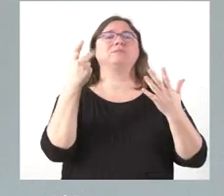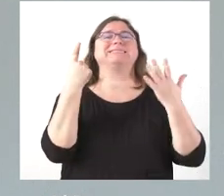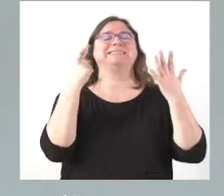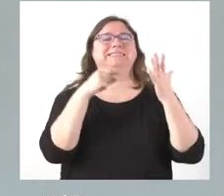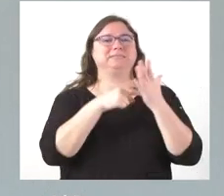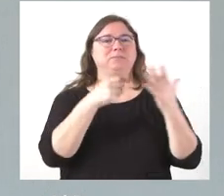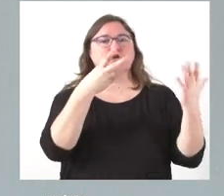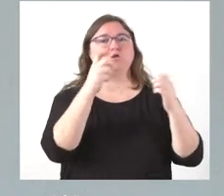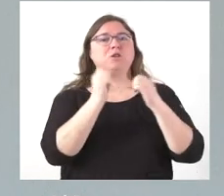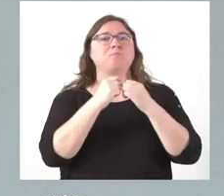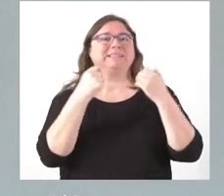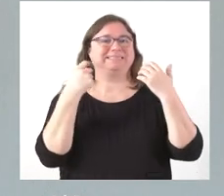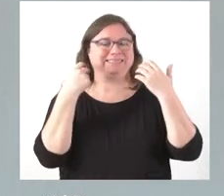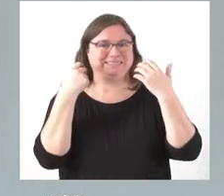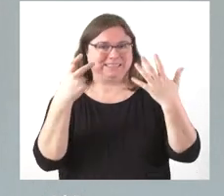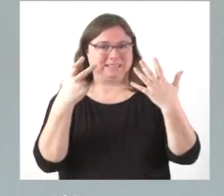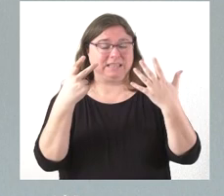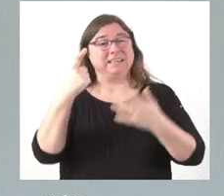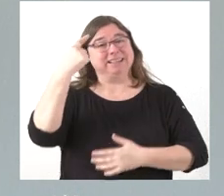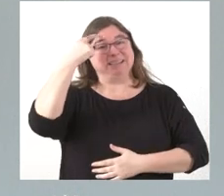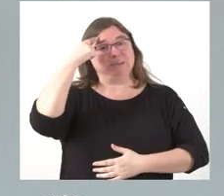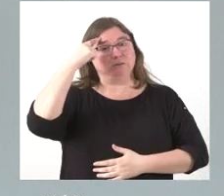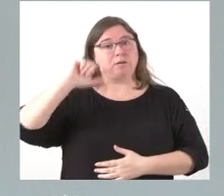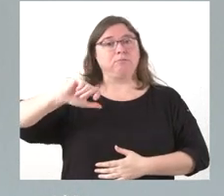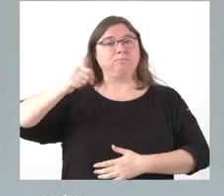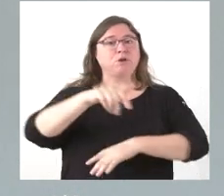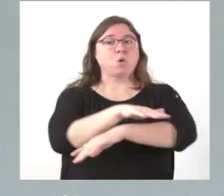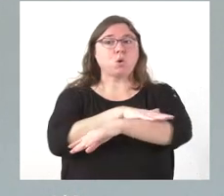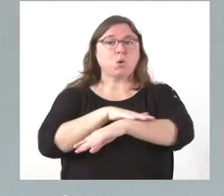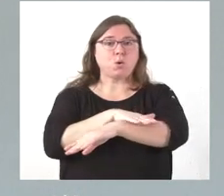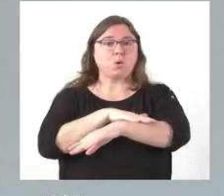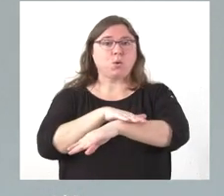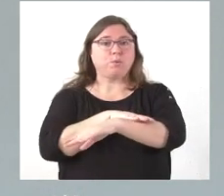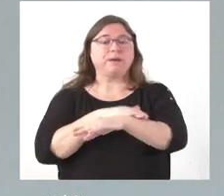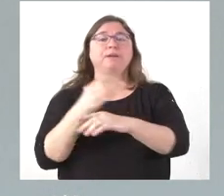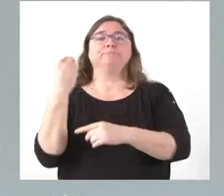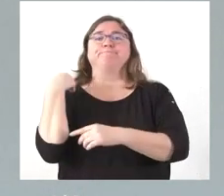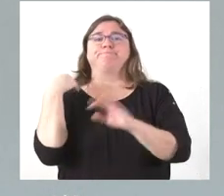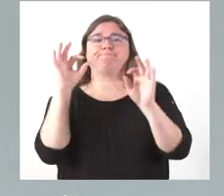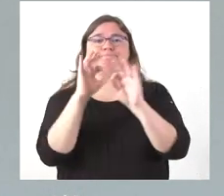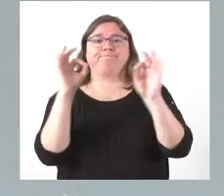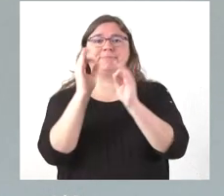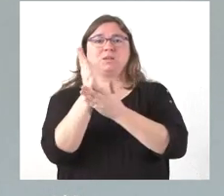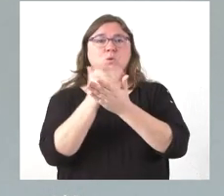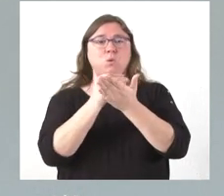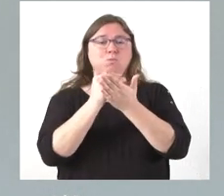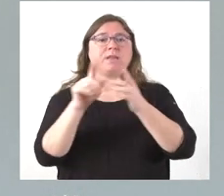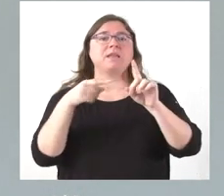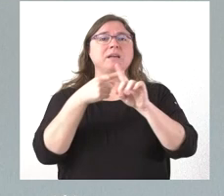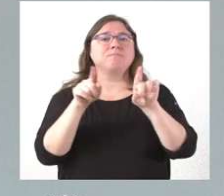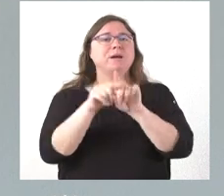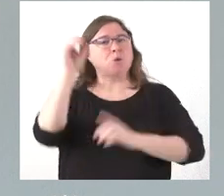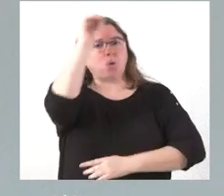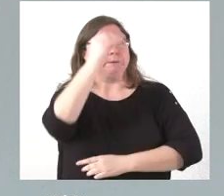Saben ustedes que este es un bono que sacó de forma unilateral el Gobierno, sin consultar con las comunidades autónomas, sin tener en cuenta nuestra